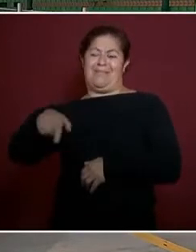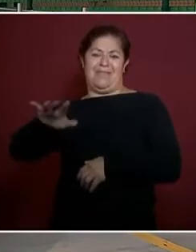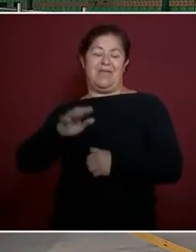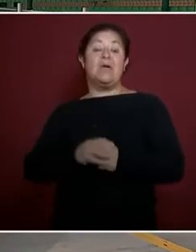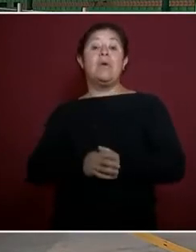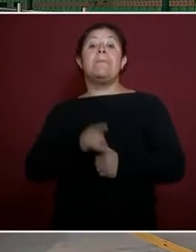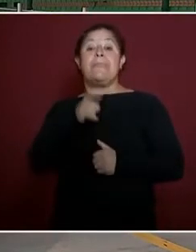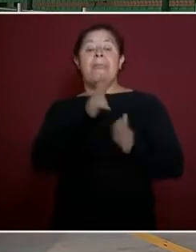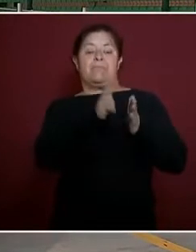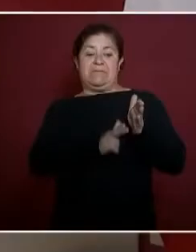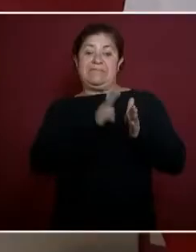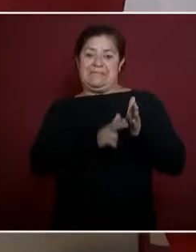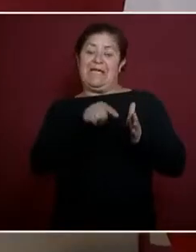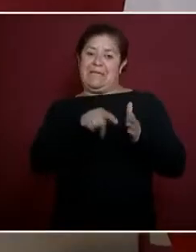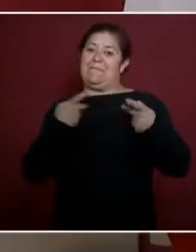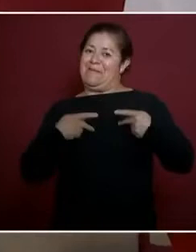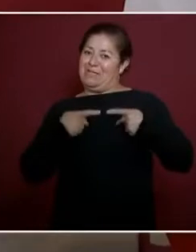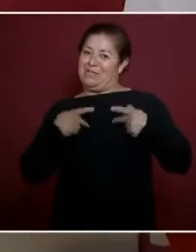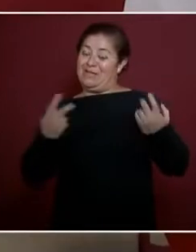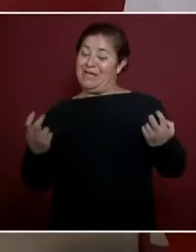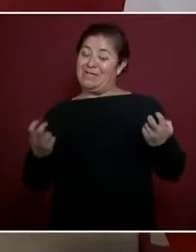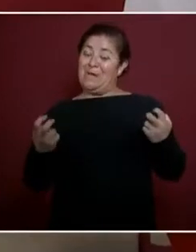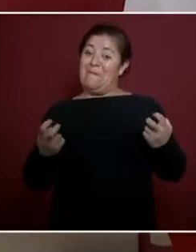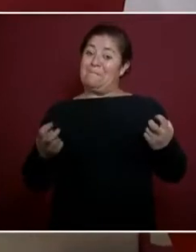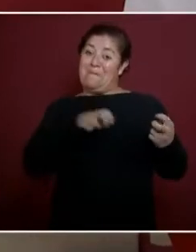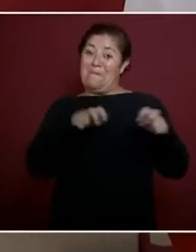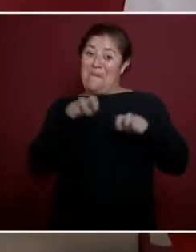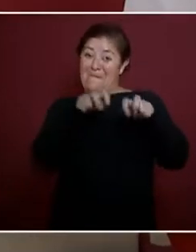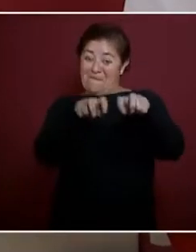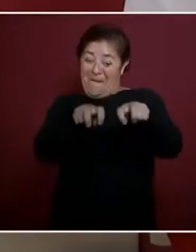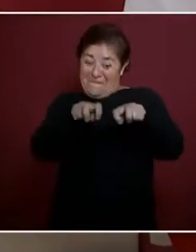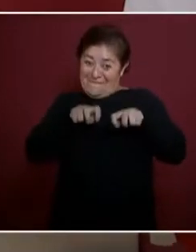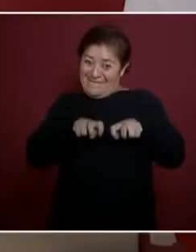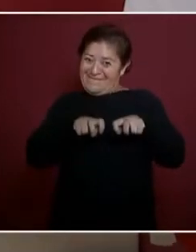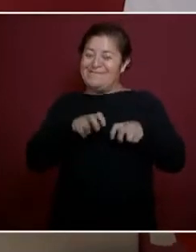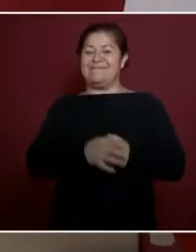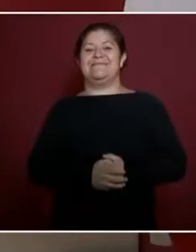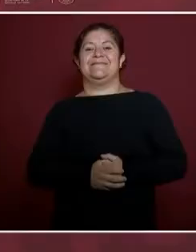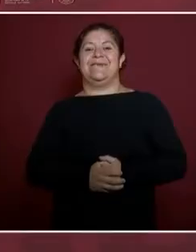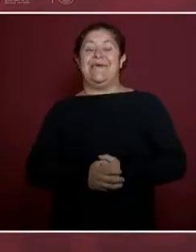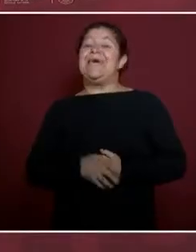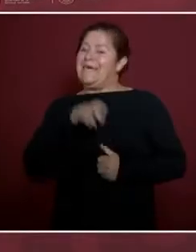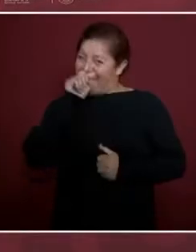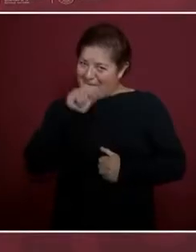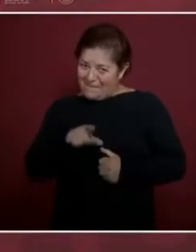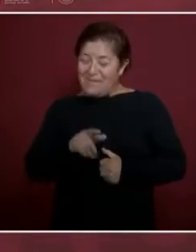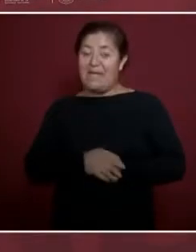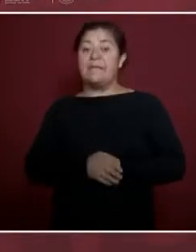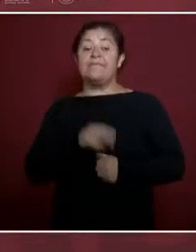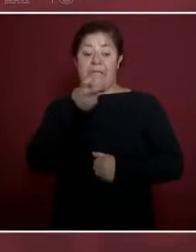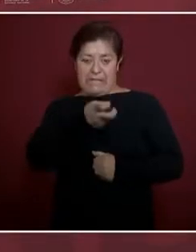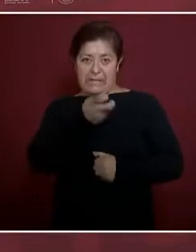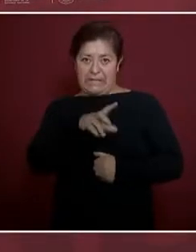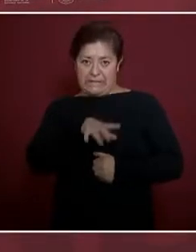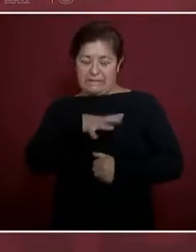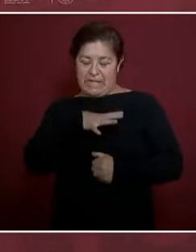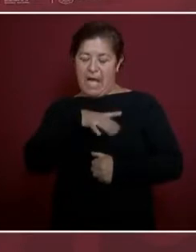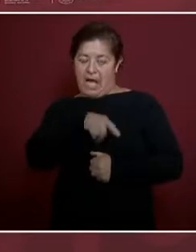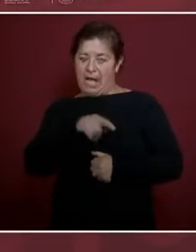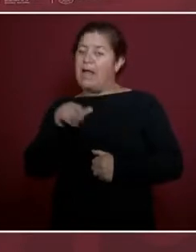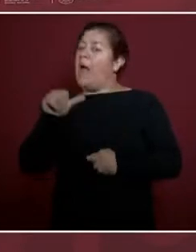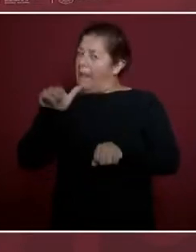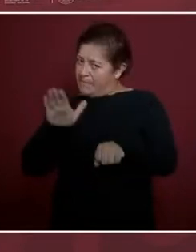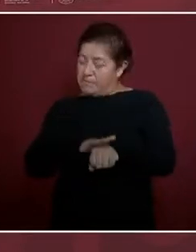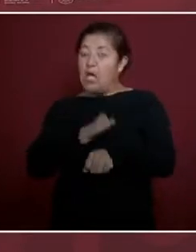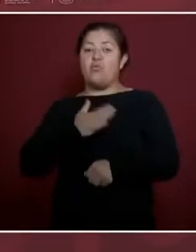de pasajero y va a estar también administrado, ya